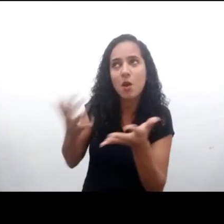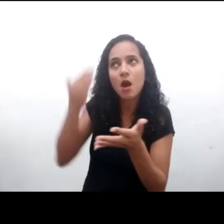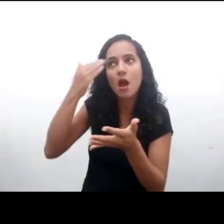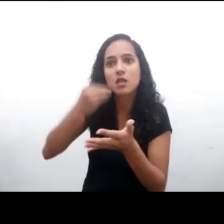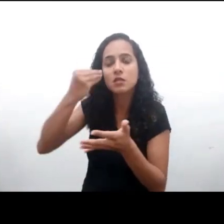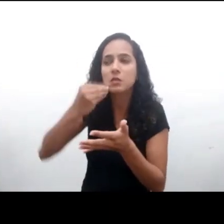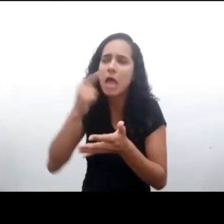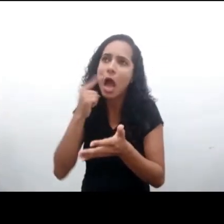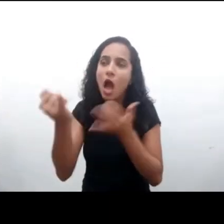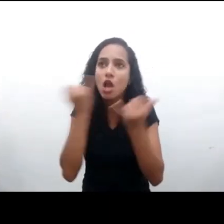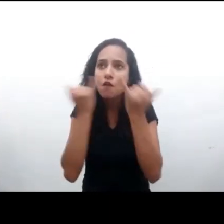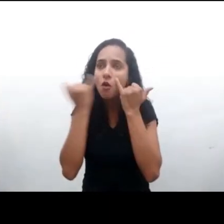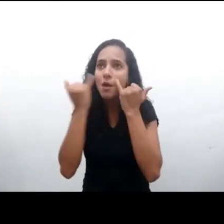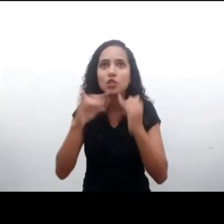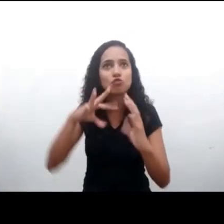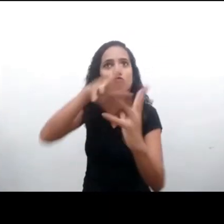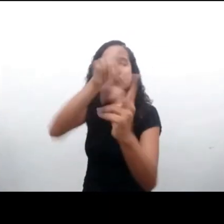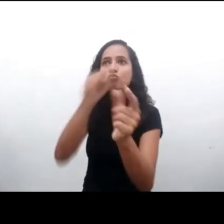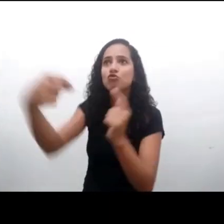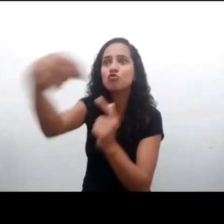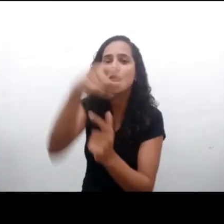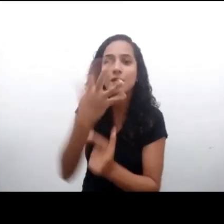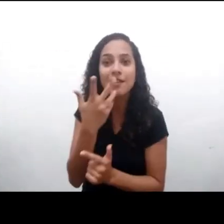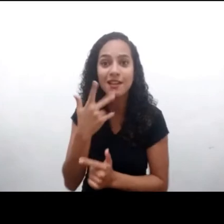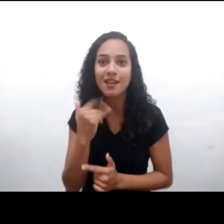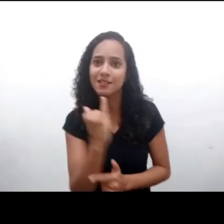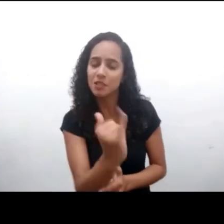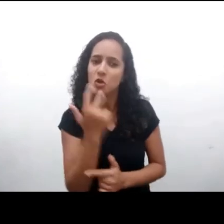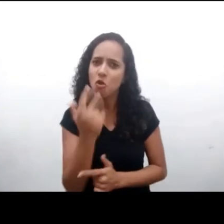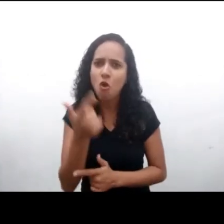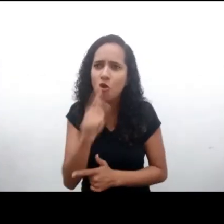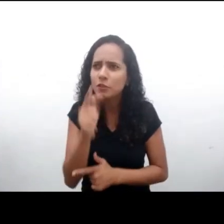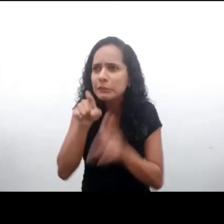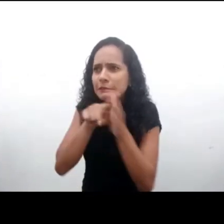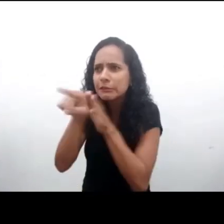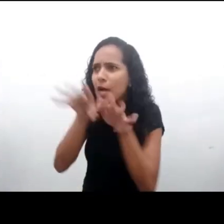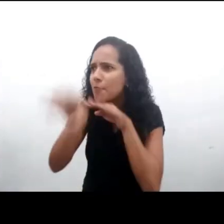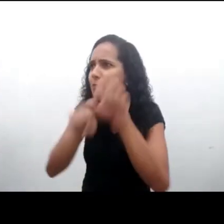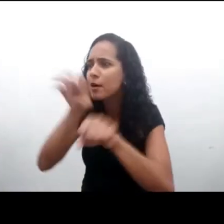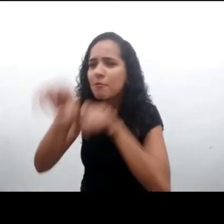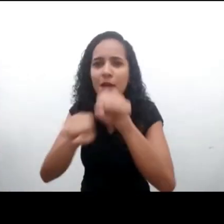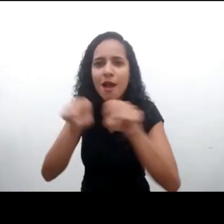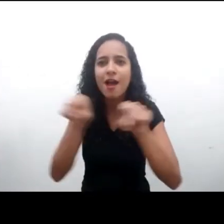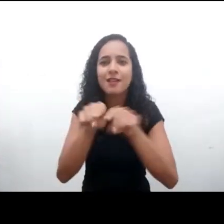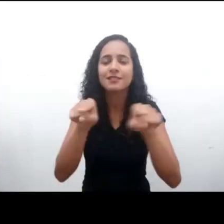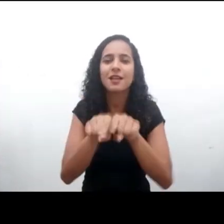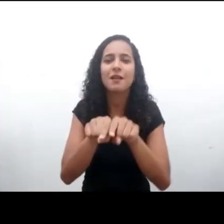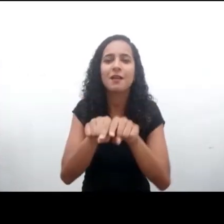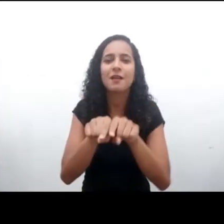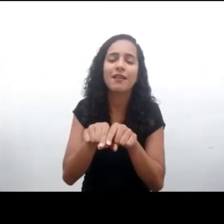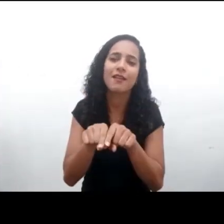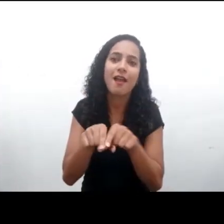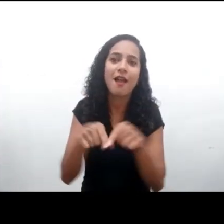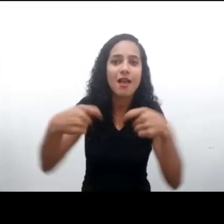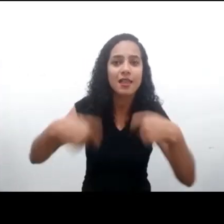También la necesidad de que necesitan ser apoyados para poder estar